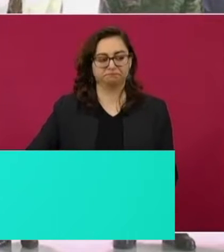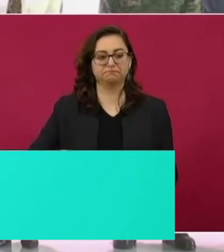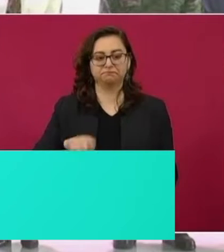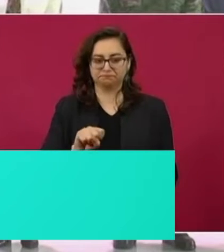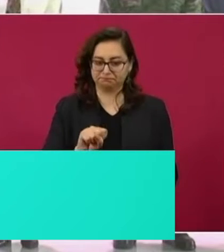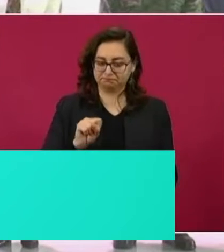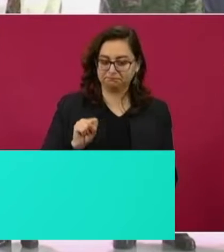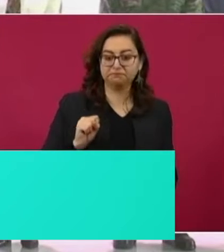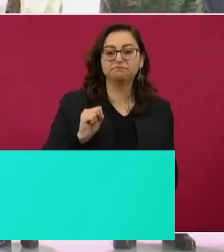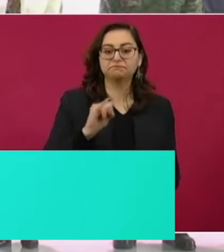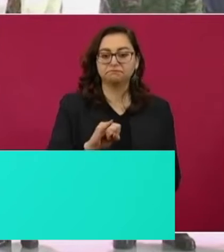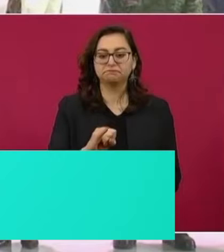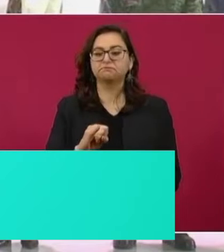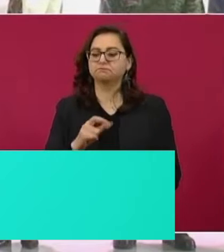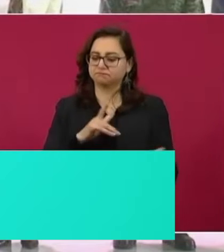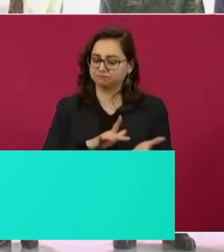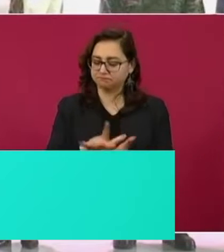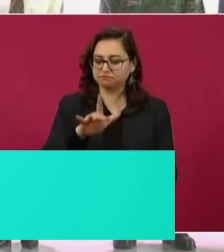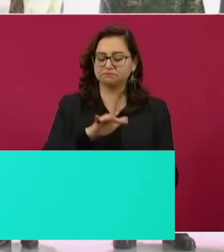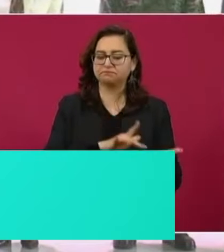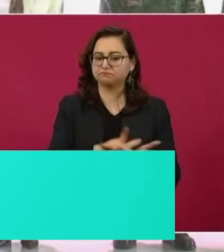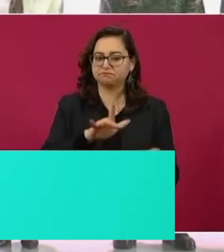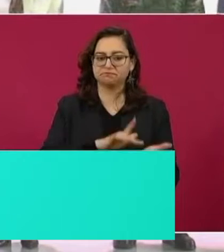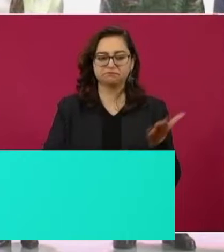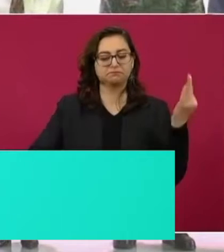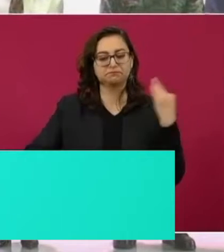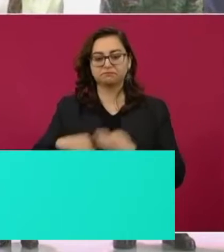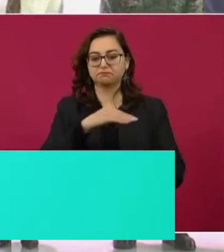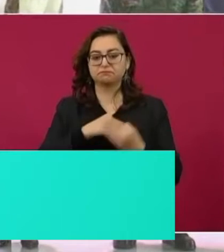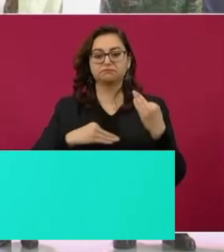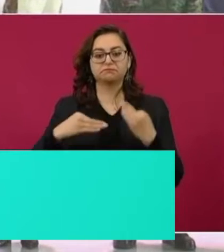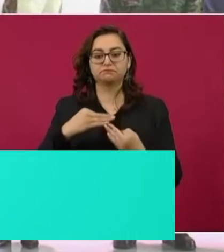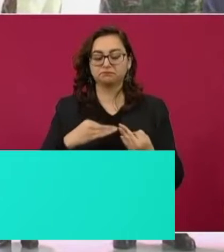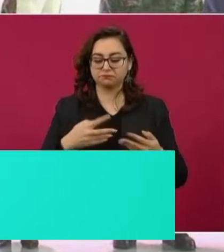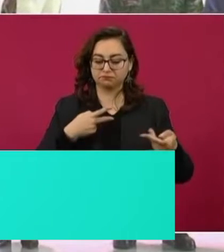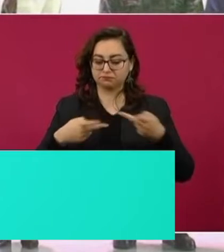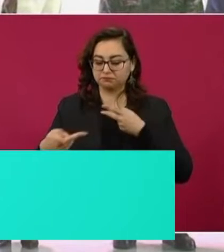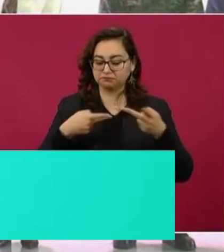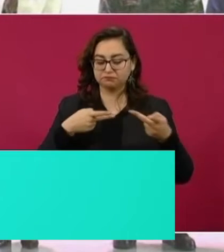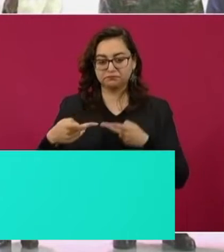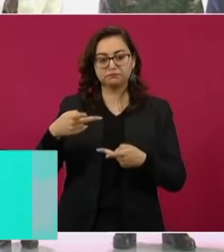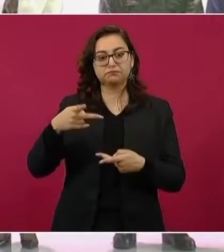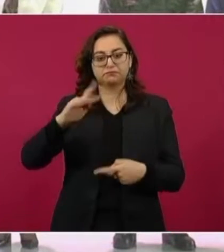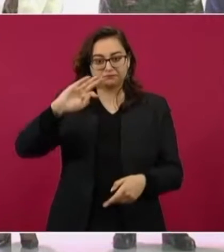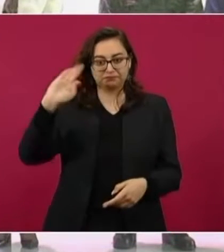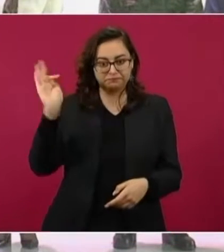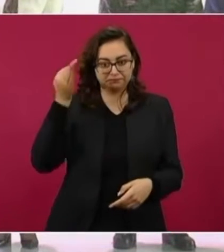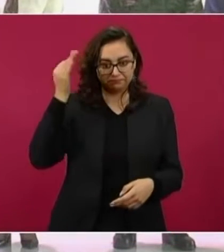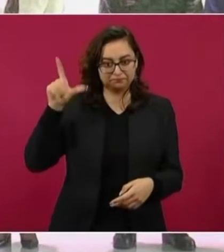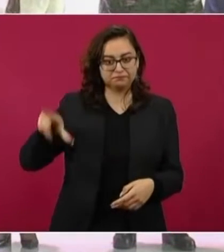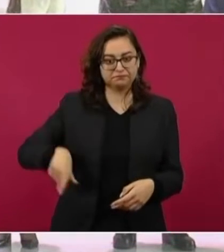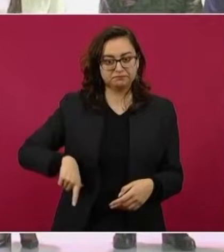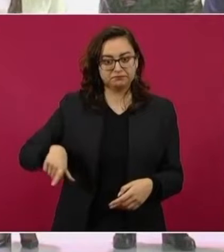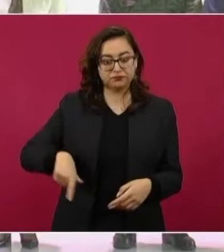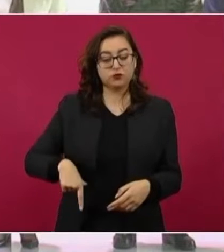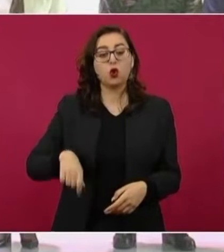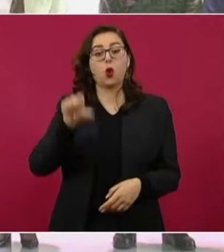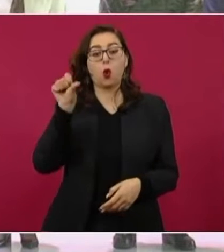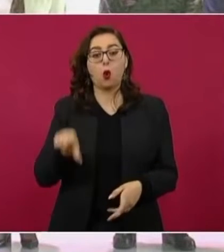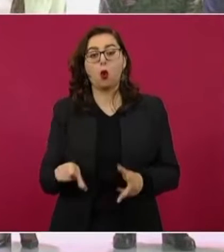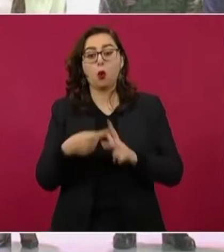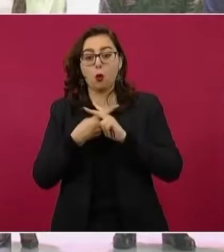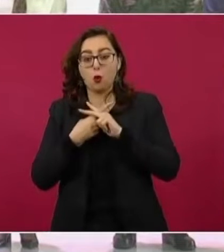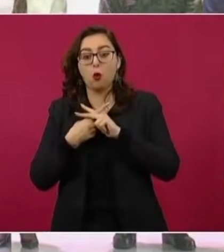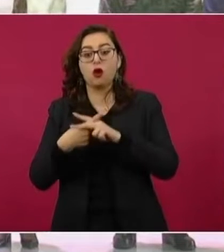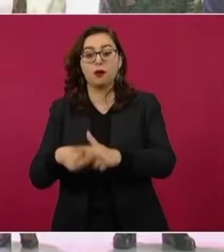de las políticas públicas del gobierno de la República y hoy que arrancamos con el refuerzo